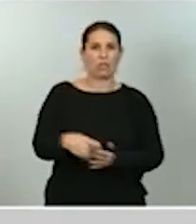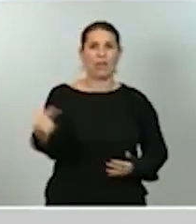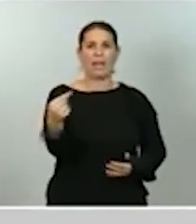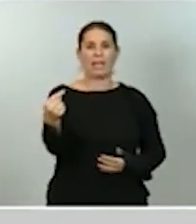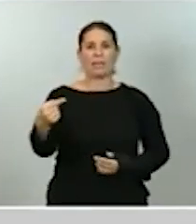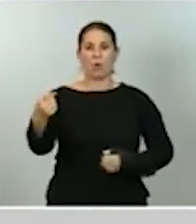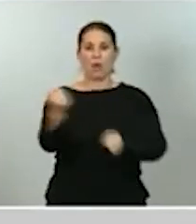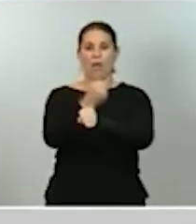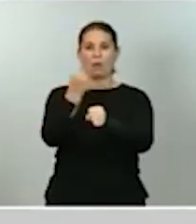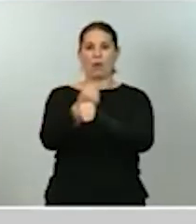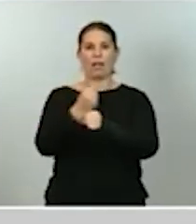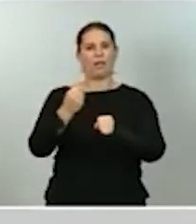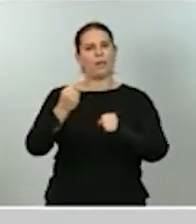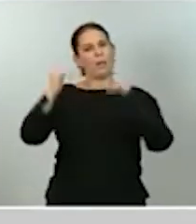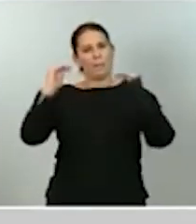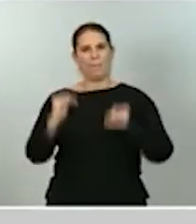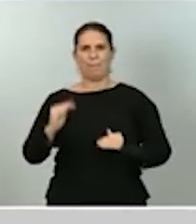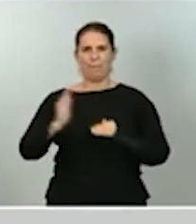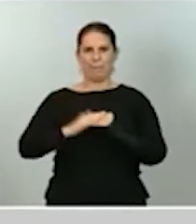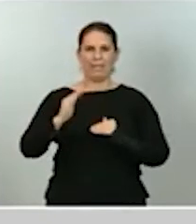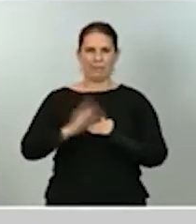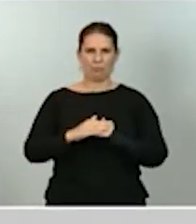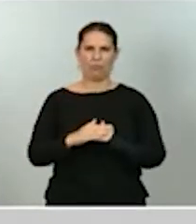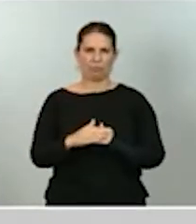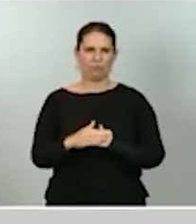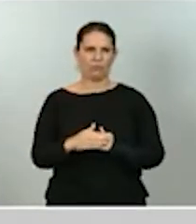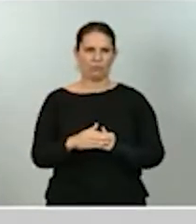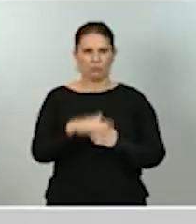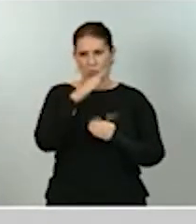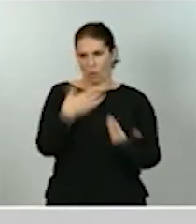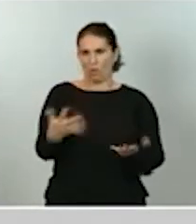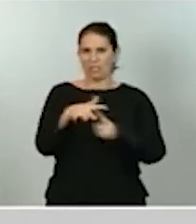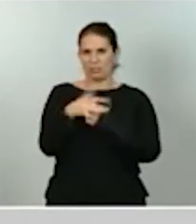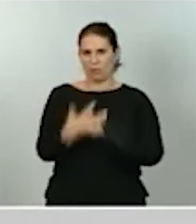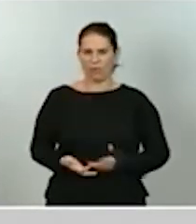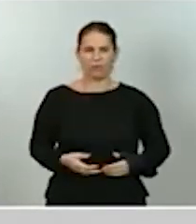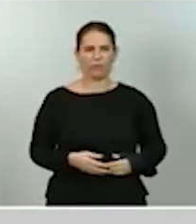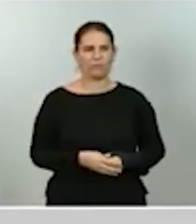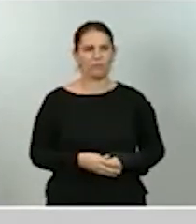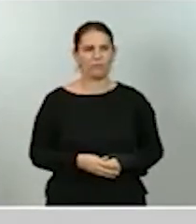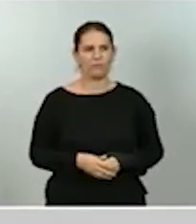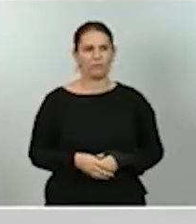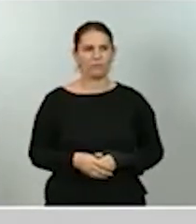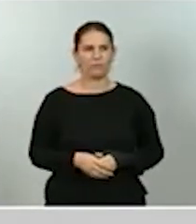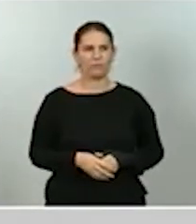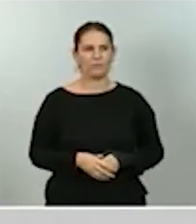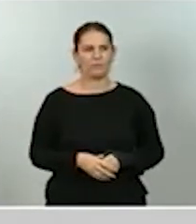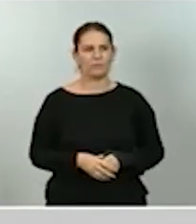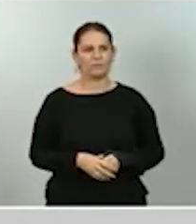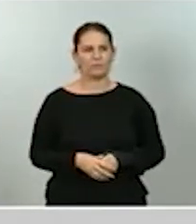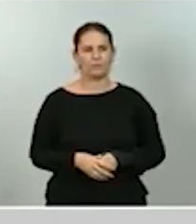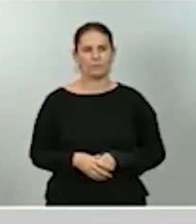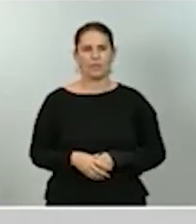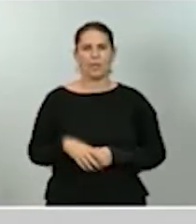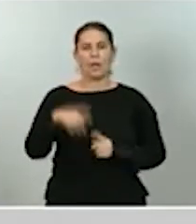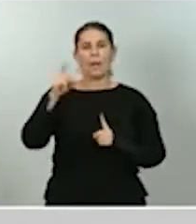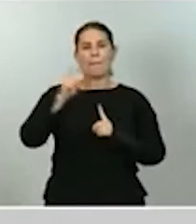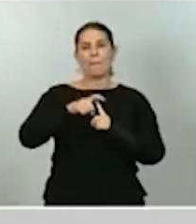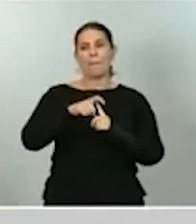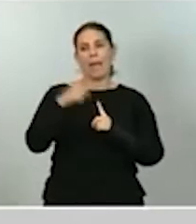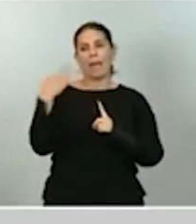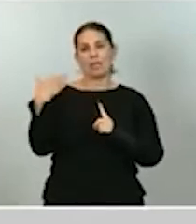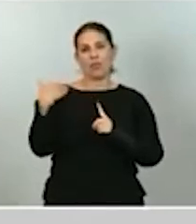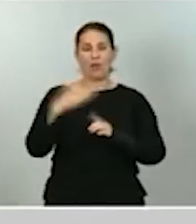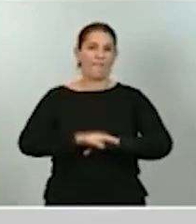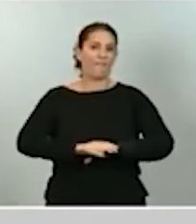caídas transitorias de la demanda como la que estamos viviendo en nuestro país. A partir de mayo, con el fin del confinamiento, los